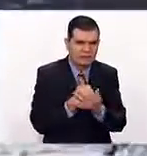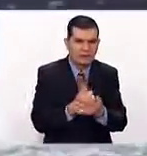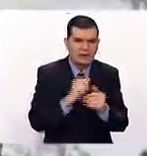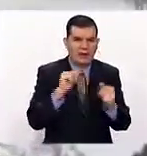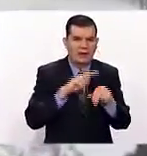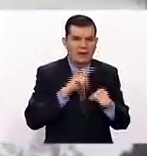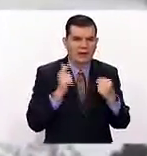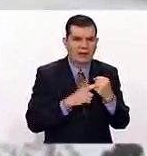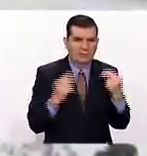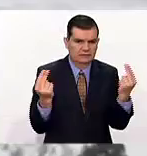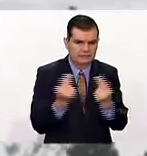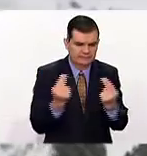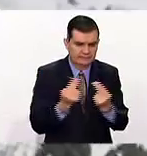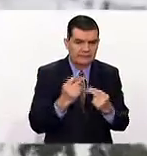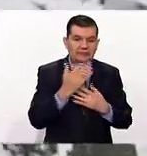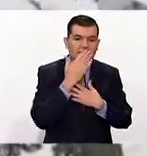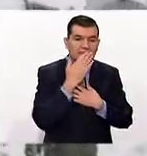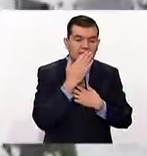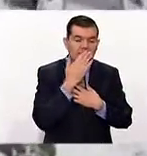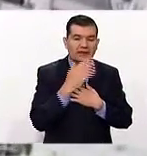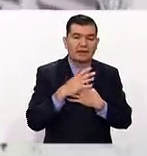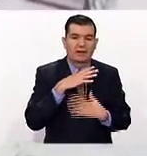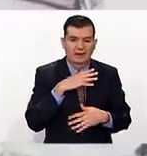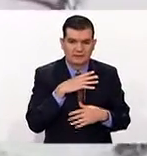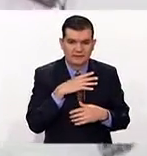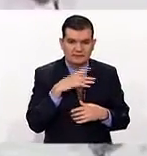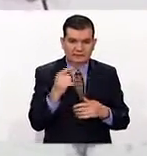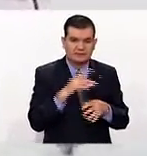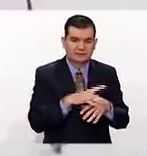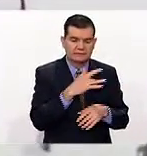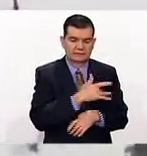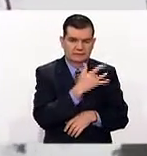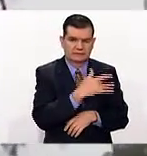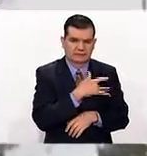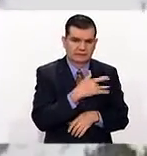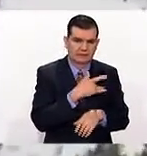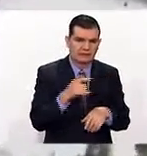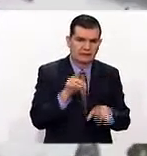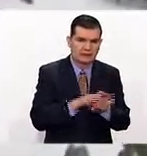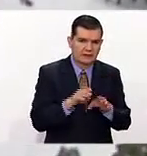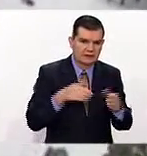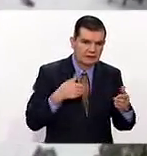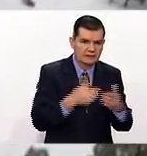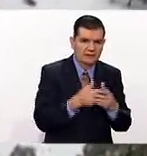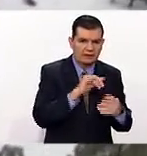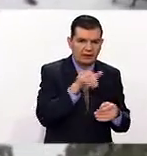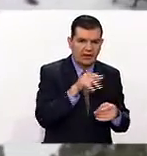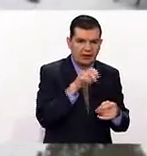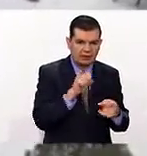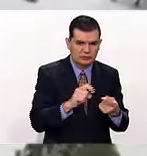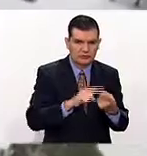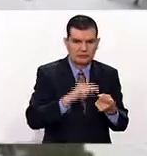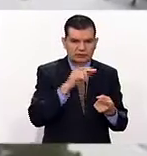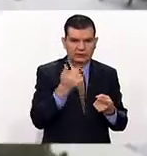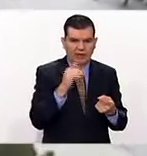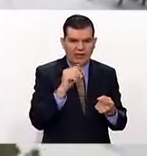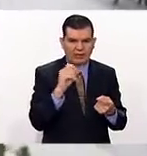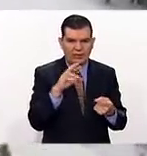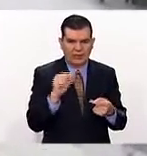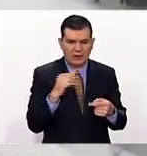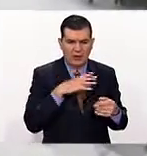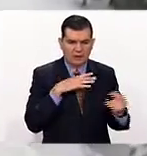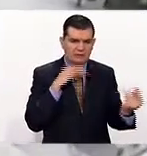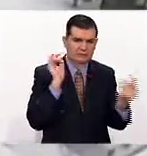así se requiere. En Sonora tenemos un estimado que en Yecora y en Janos ha habido